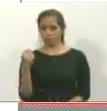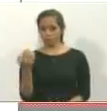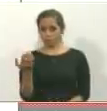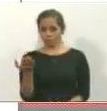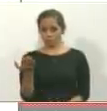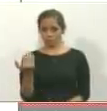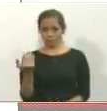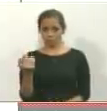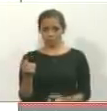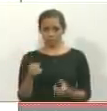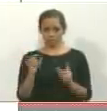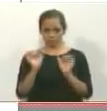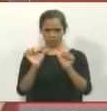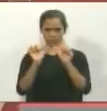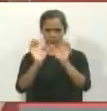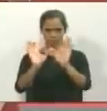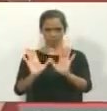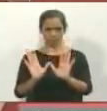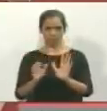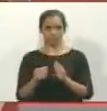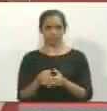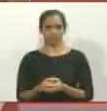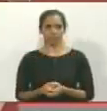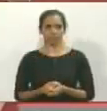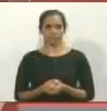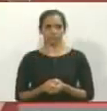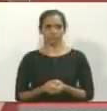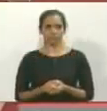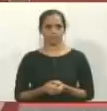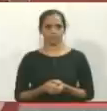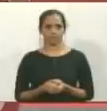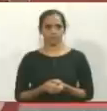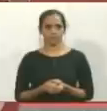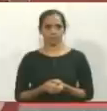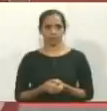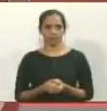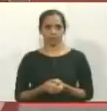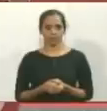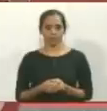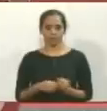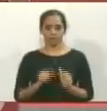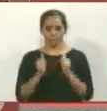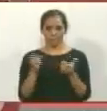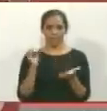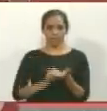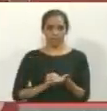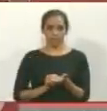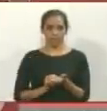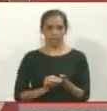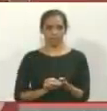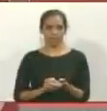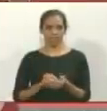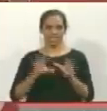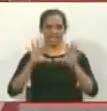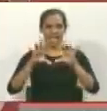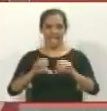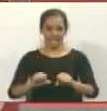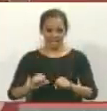No, no, no, déjalo ahí, déjalo ahí. Pongo para acá a mí, ajá. Pero arranco otra vez en el mismo sitio. Agarraron al Caracas.